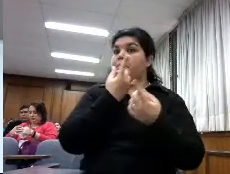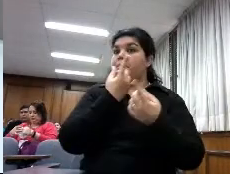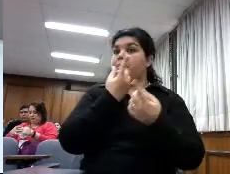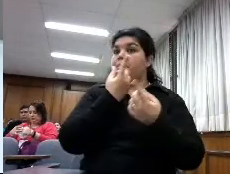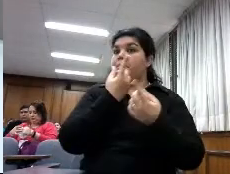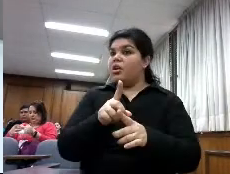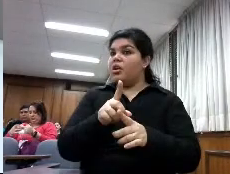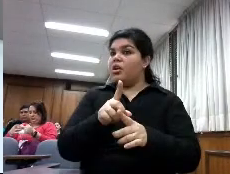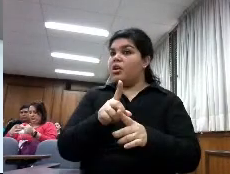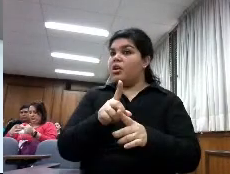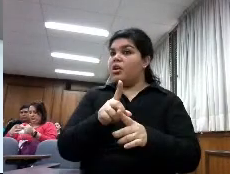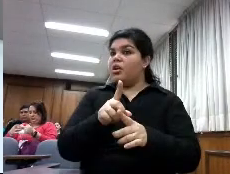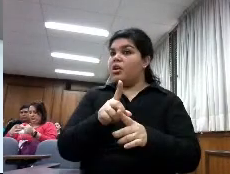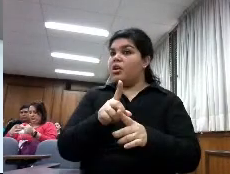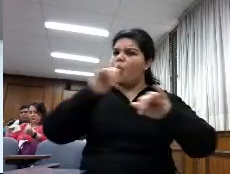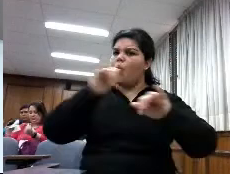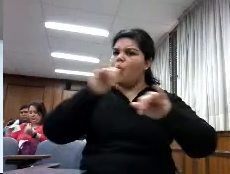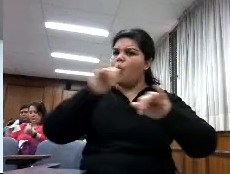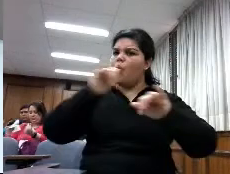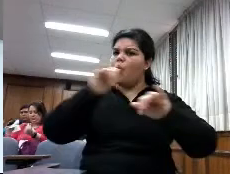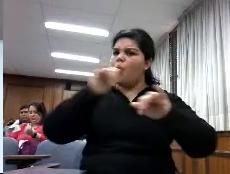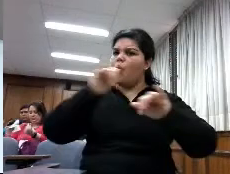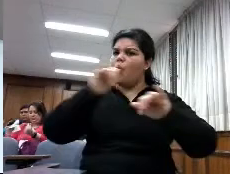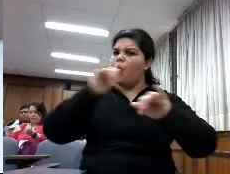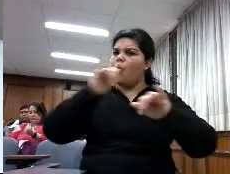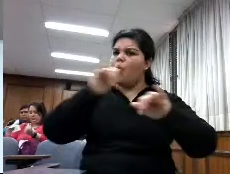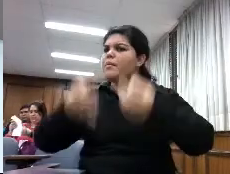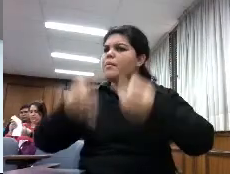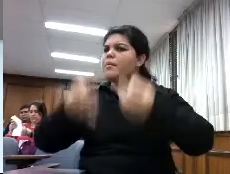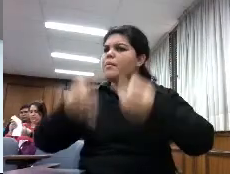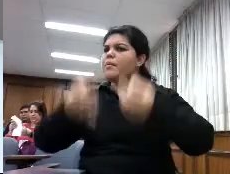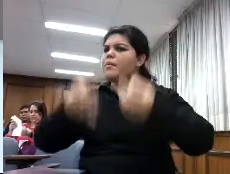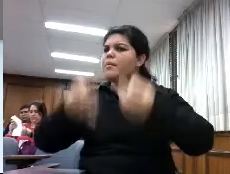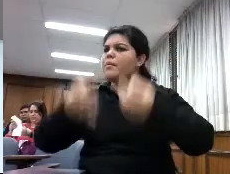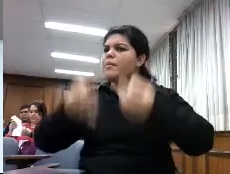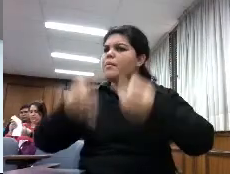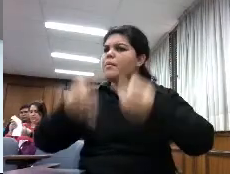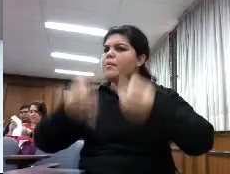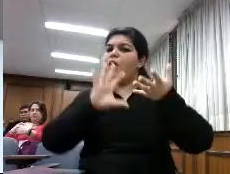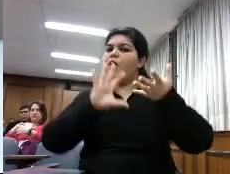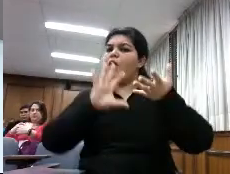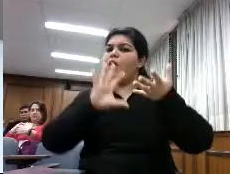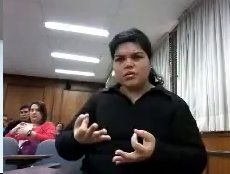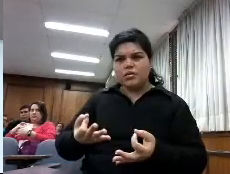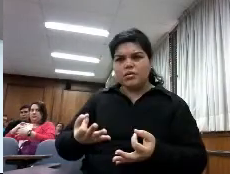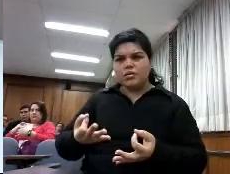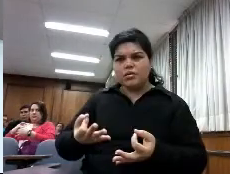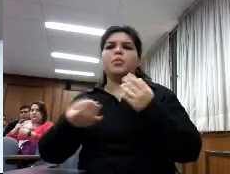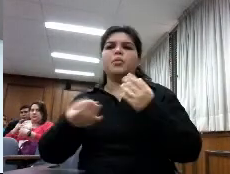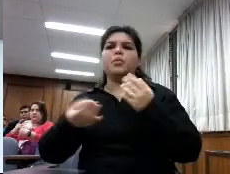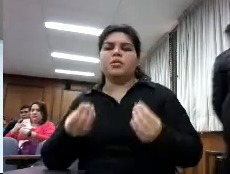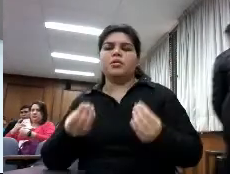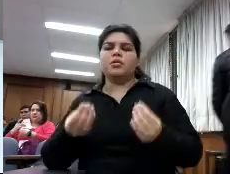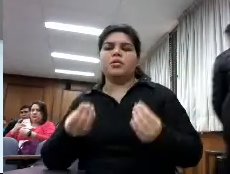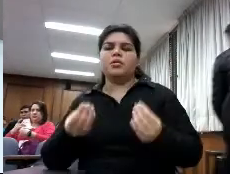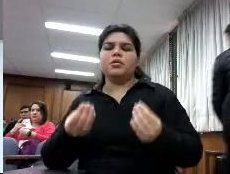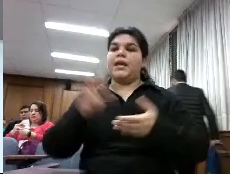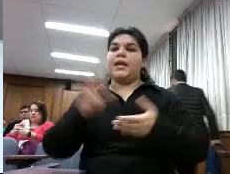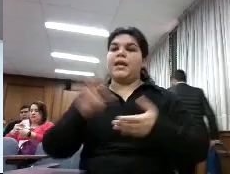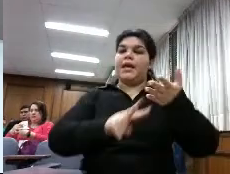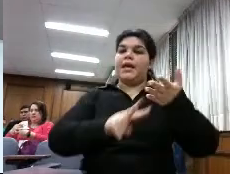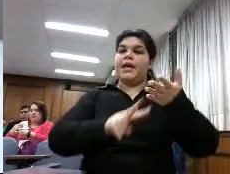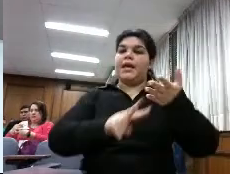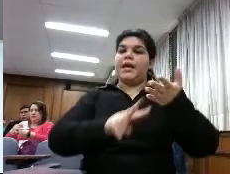tiene el formato digital a qué me refiero a la lectura sincronizada a la capacidad de